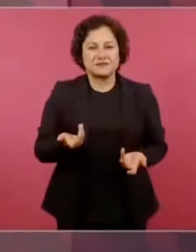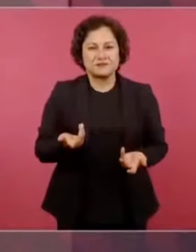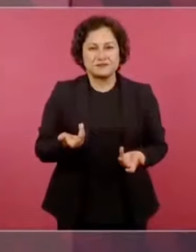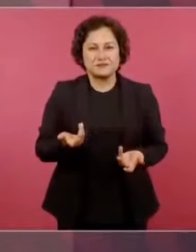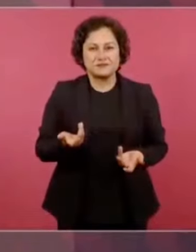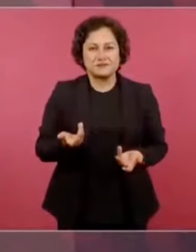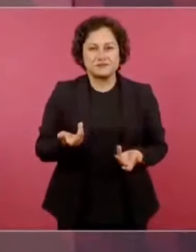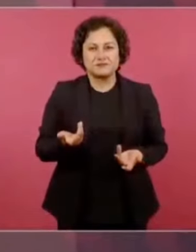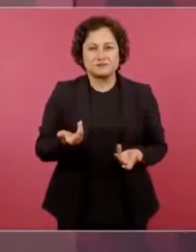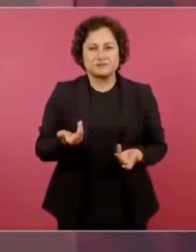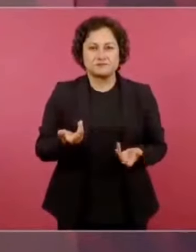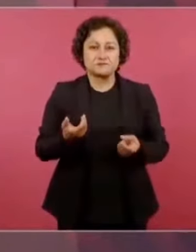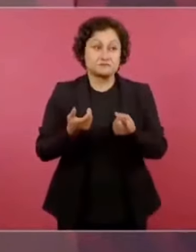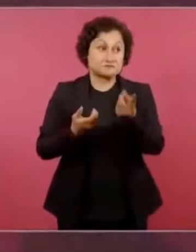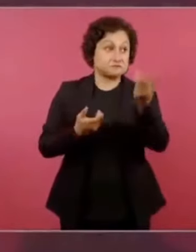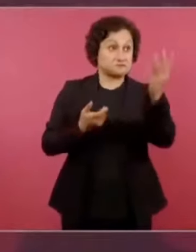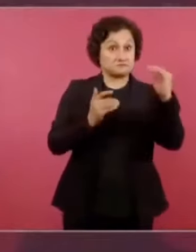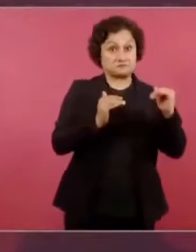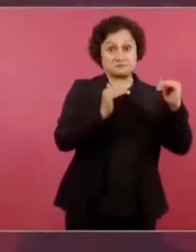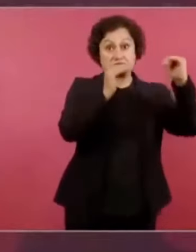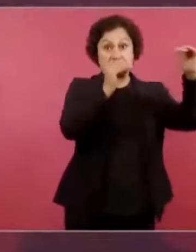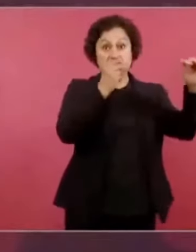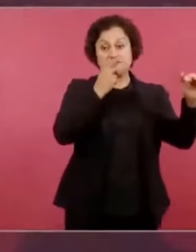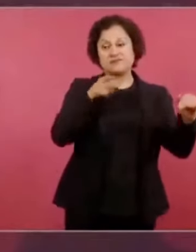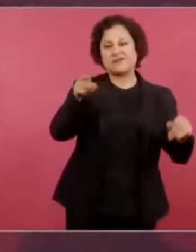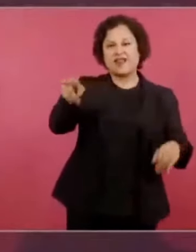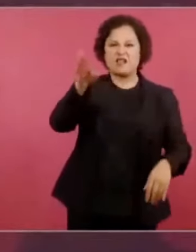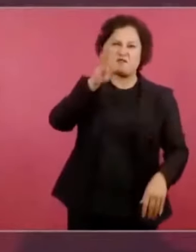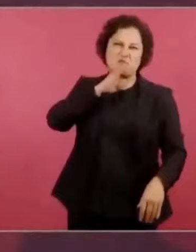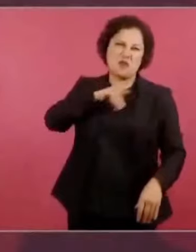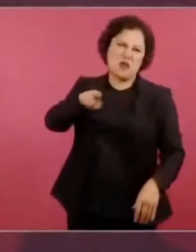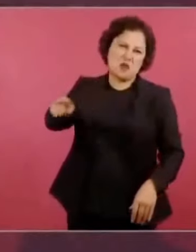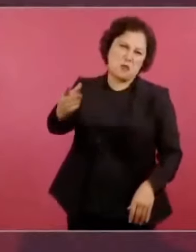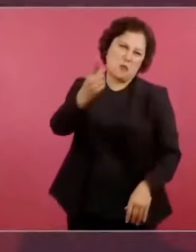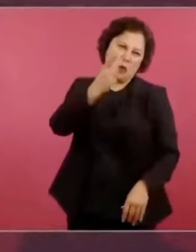a la gente de tránsito, al oficinista,